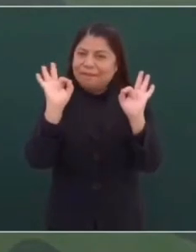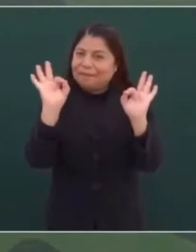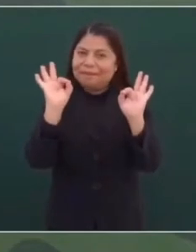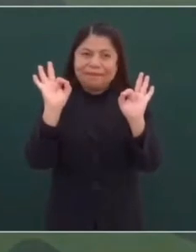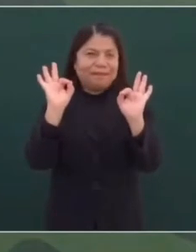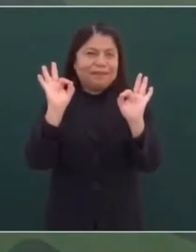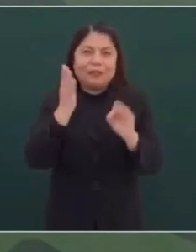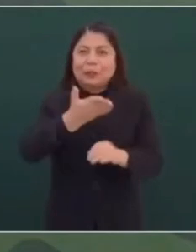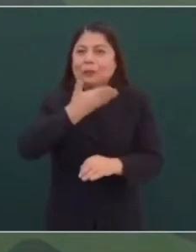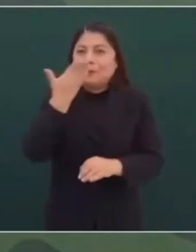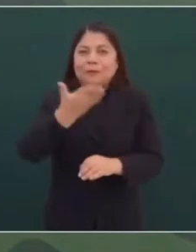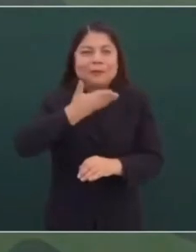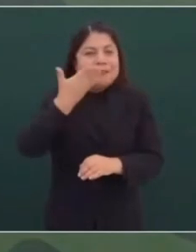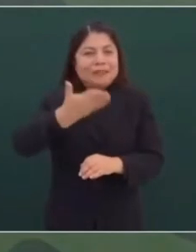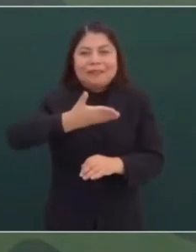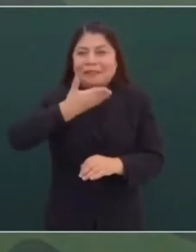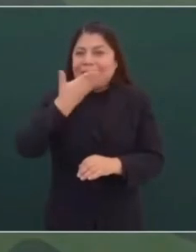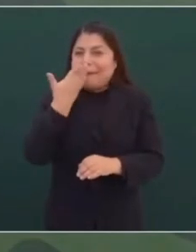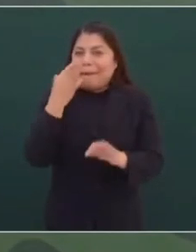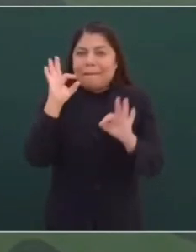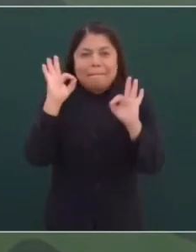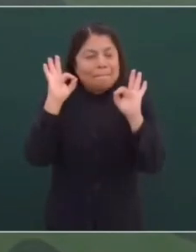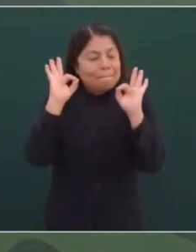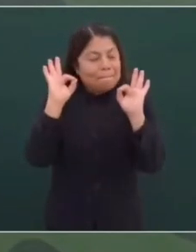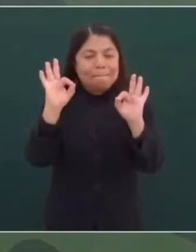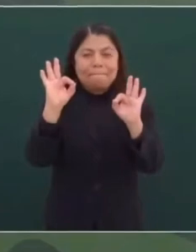para que no haya celos ni sentimientos.